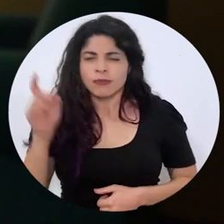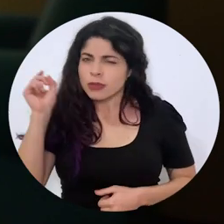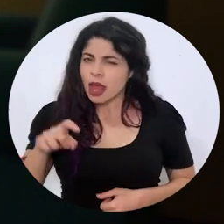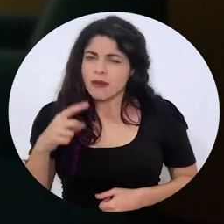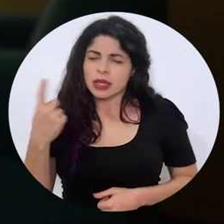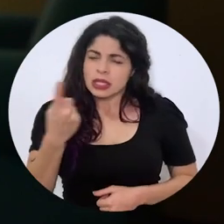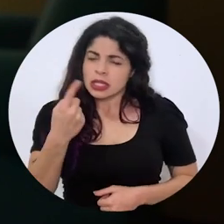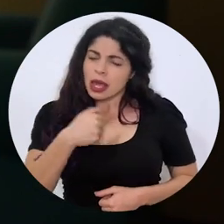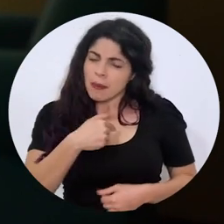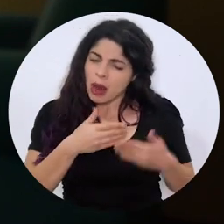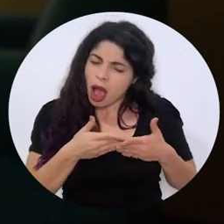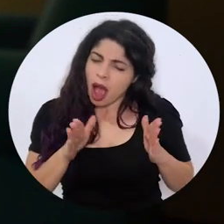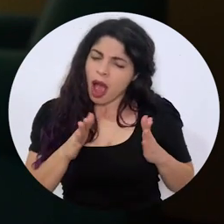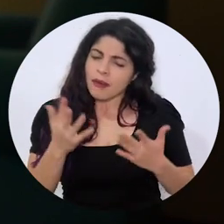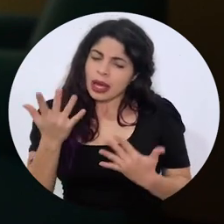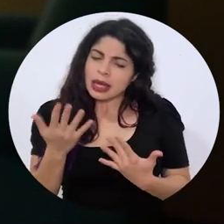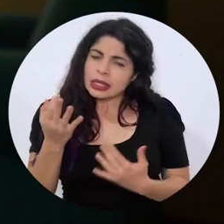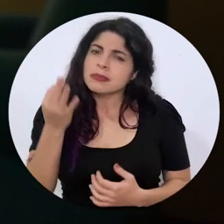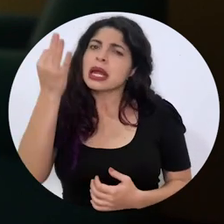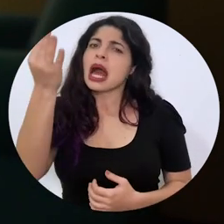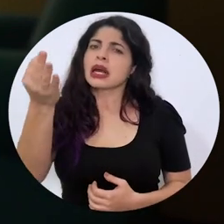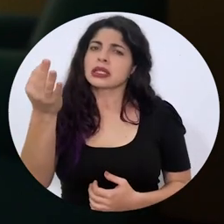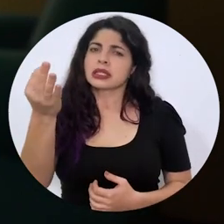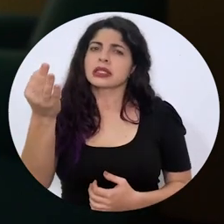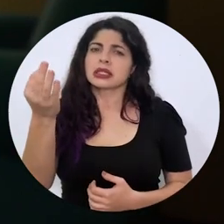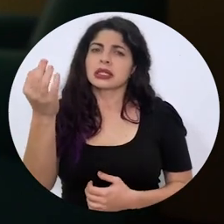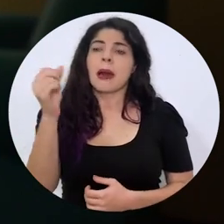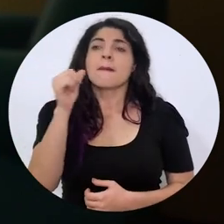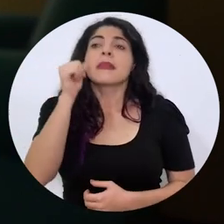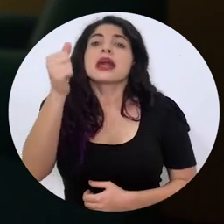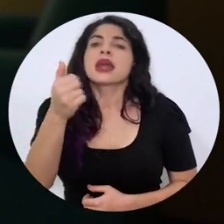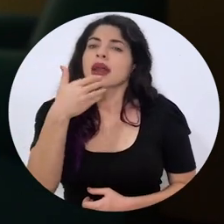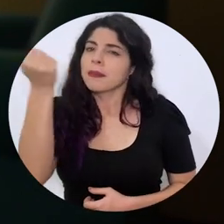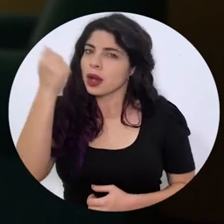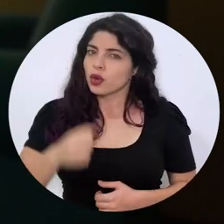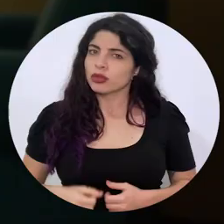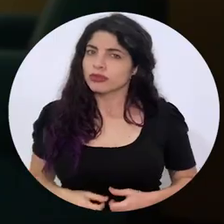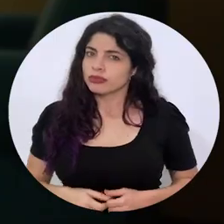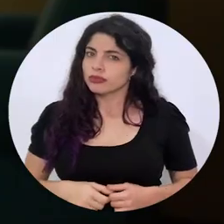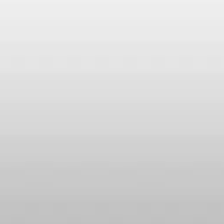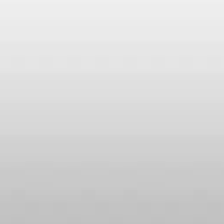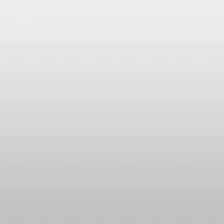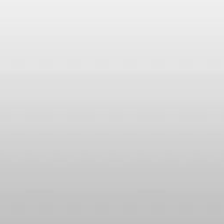Tenemos que tener siempre abierto la esperanza a que vamos a tener un día mejor mañana.